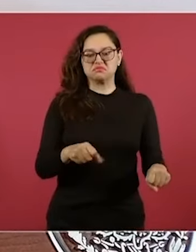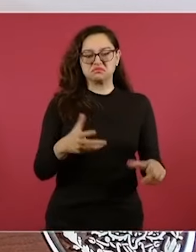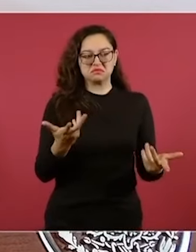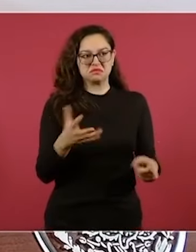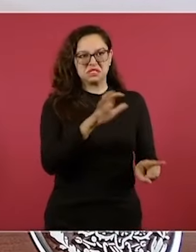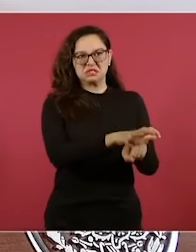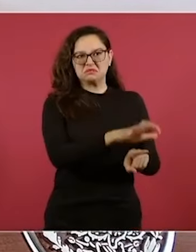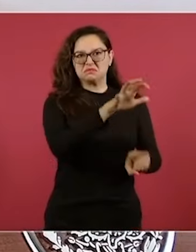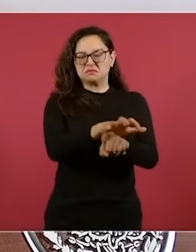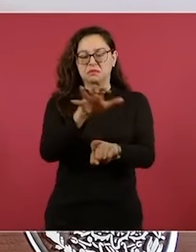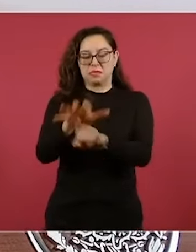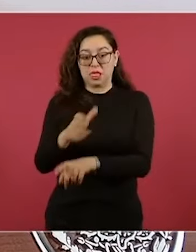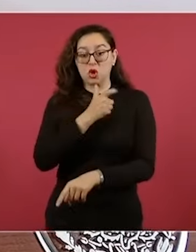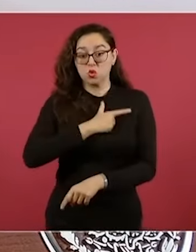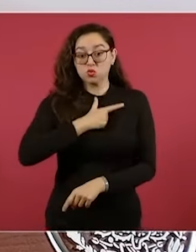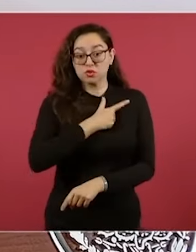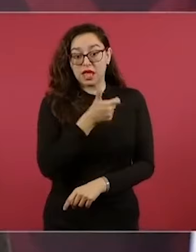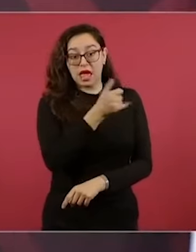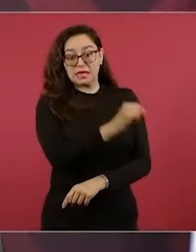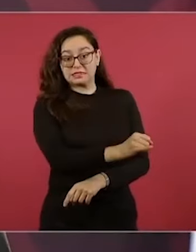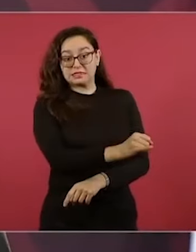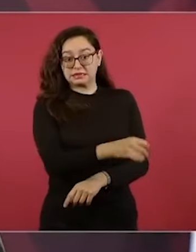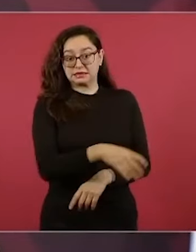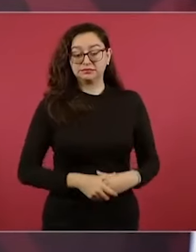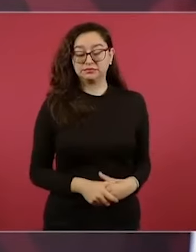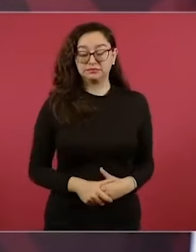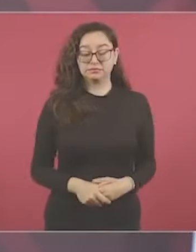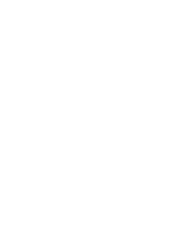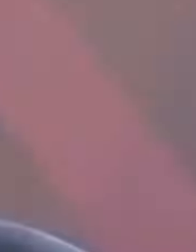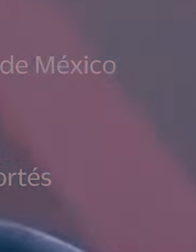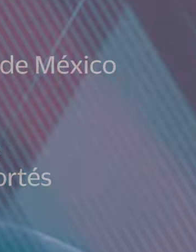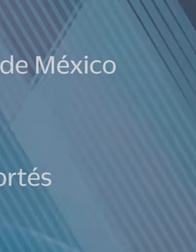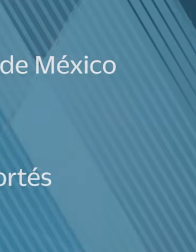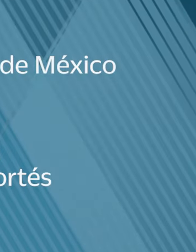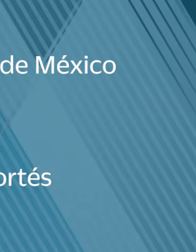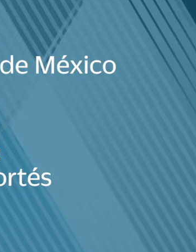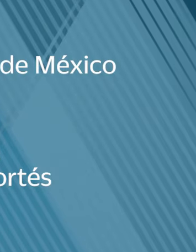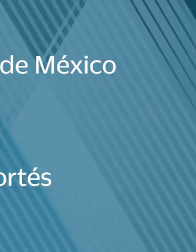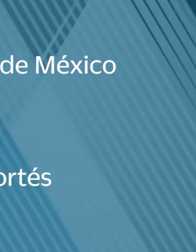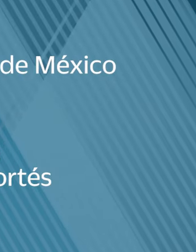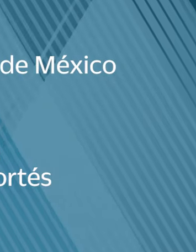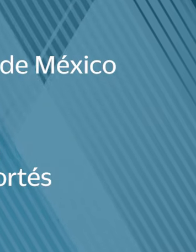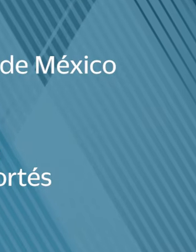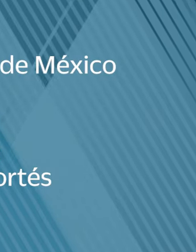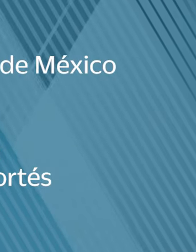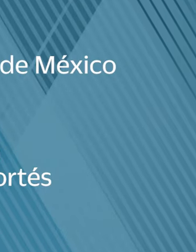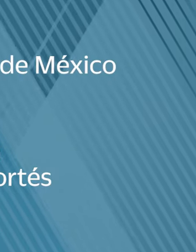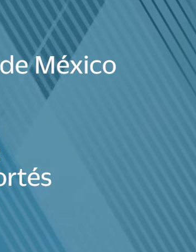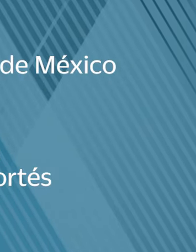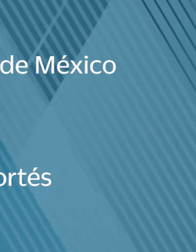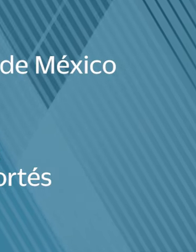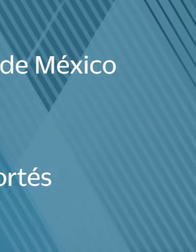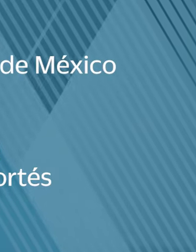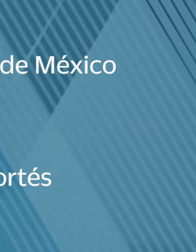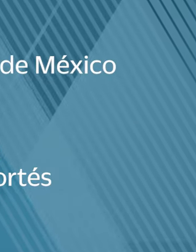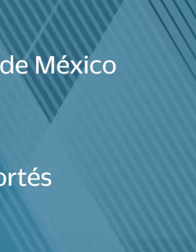es decir, muy autoritarios. El presidente López Obrador confió en que poco a poco se